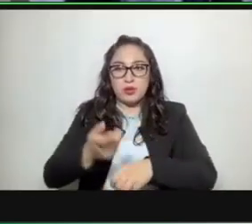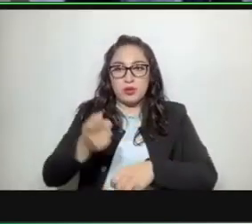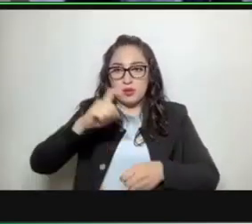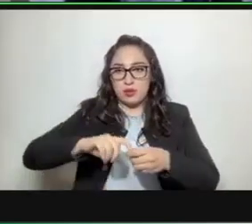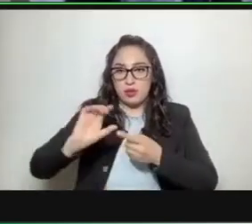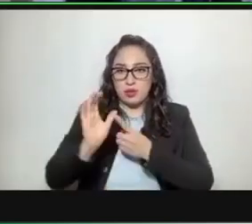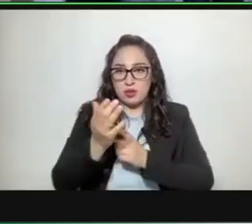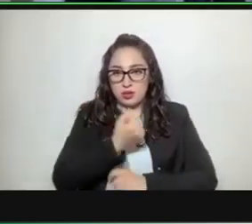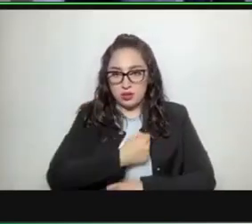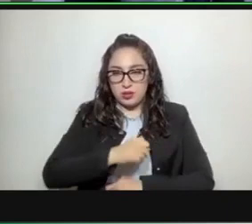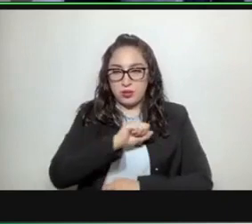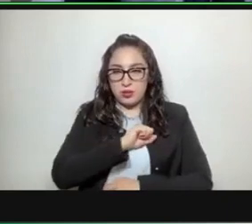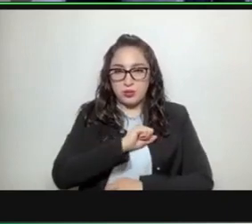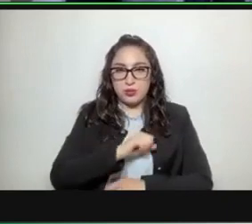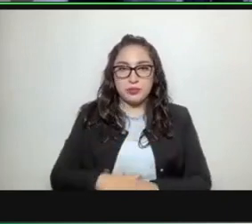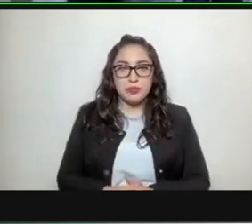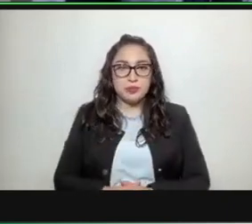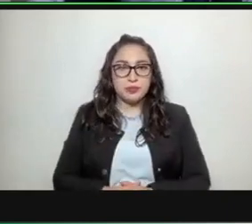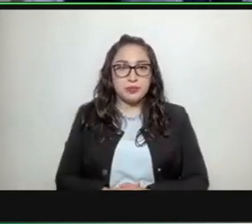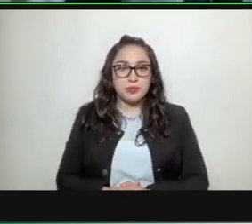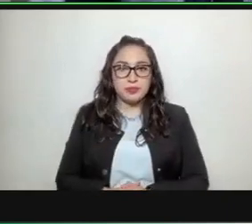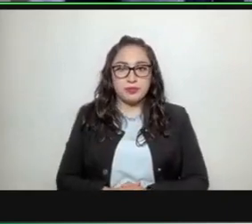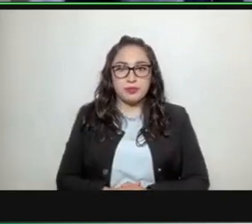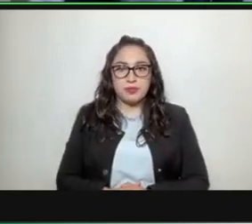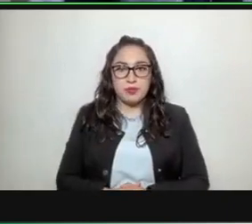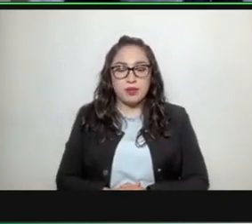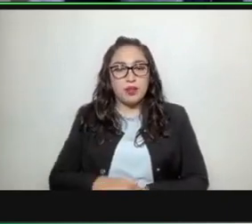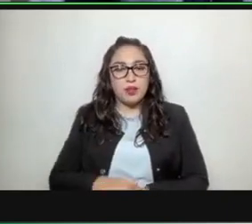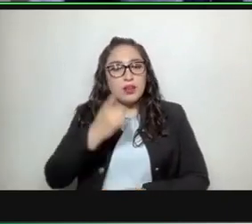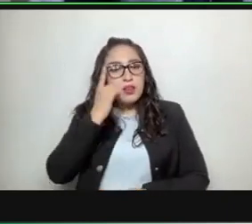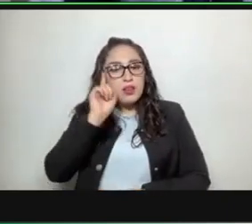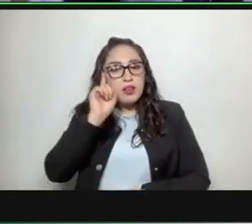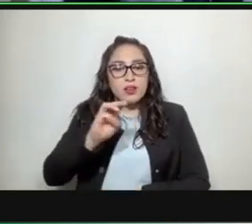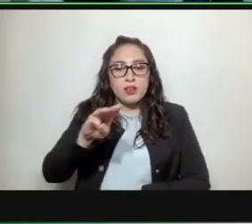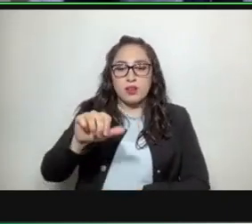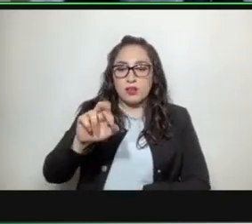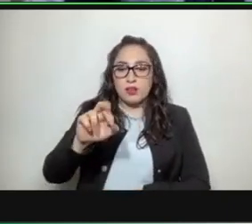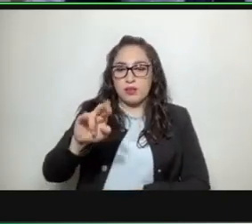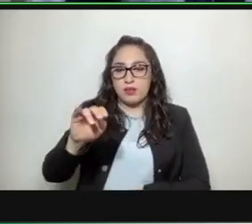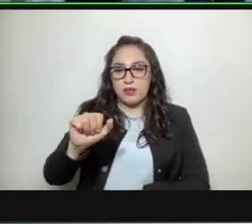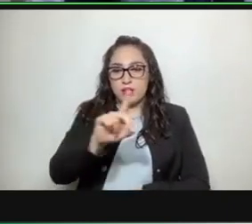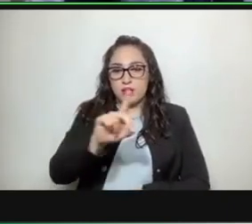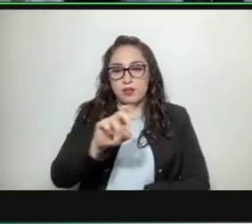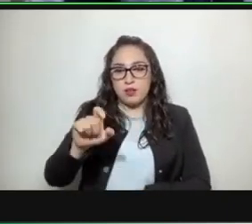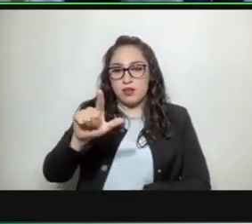encuentran presentes en esta sesión. Diputada María de Lourdes Paz Reyes.